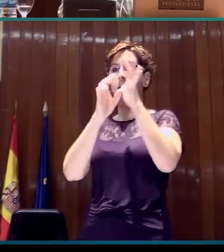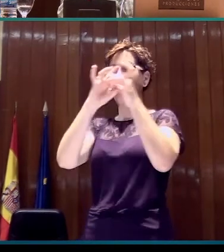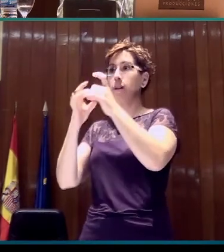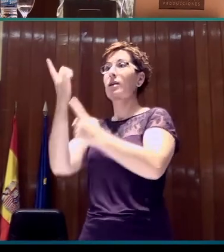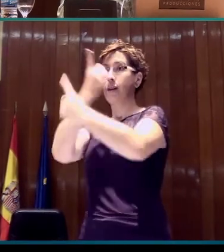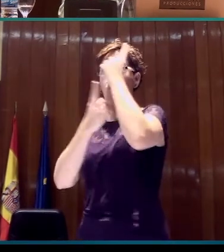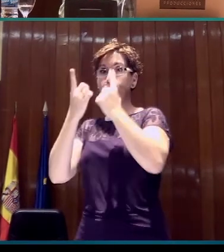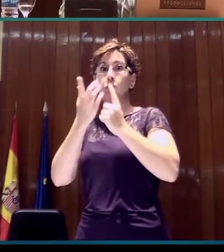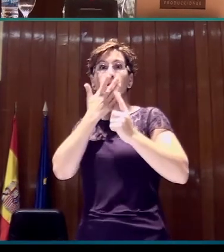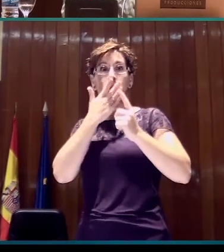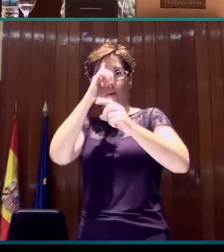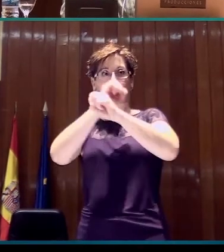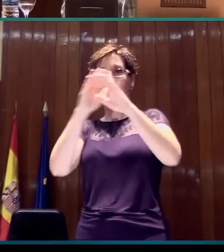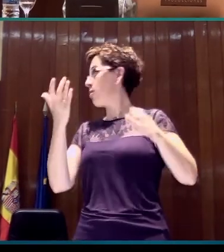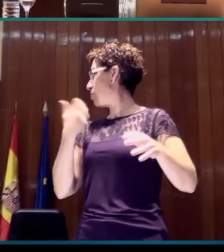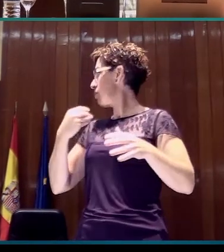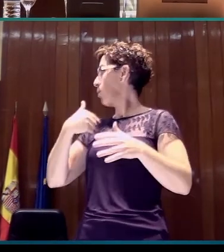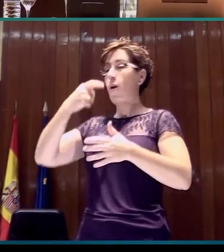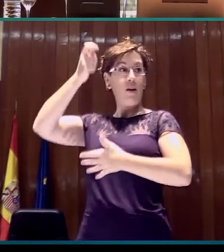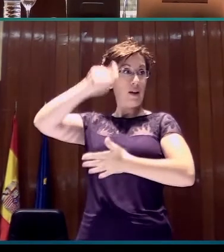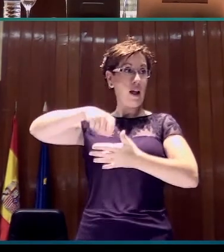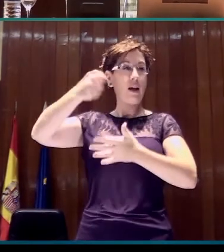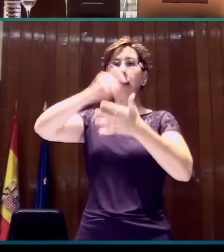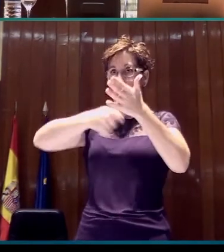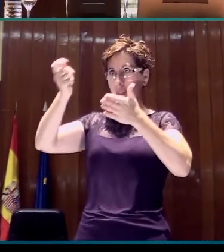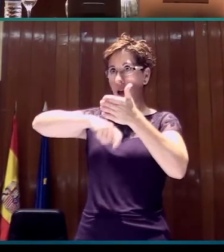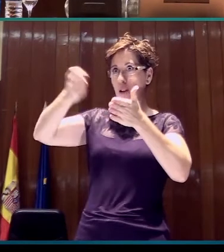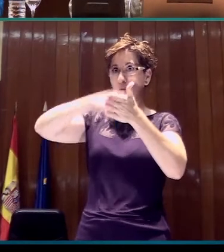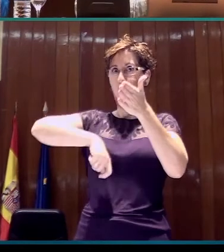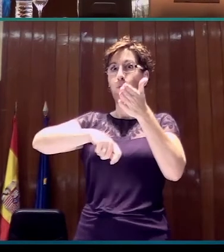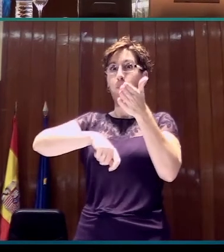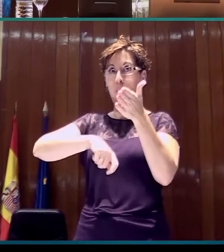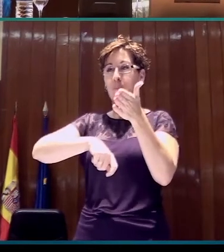el del calendario. También yo creo que hay iconicidad léxica, pero bueno.